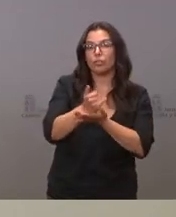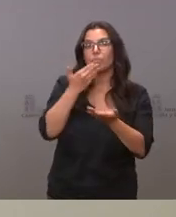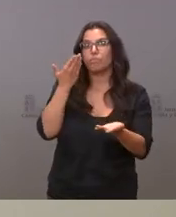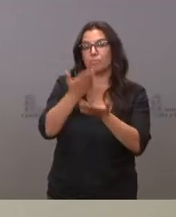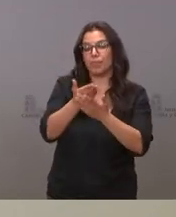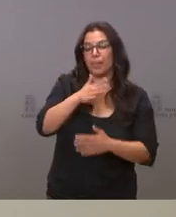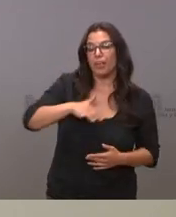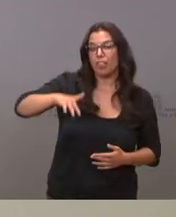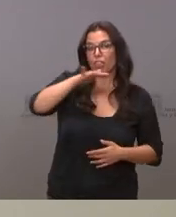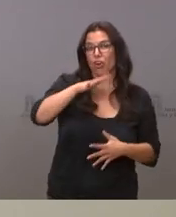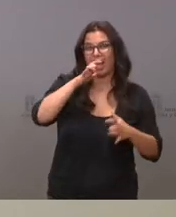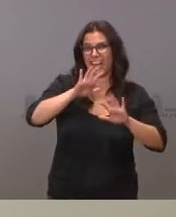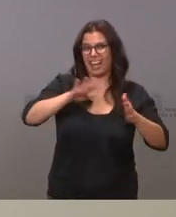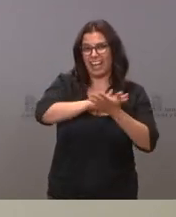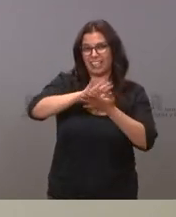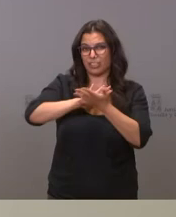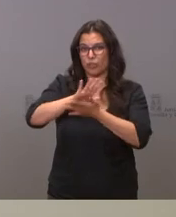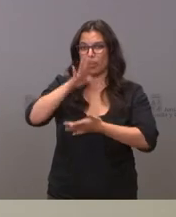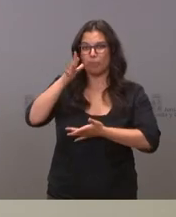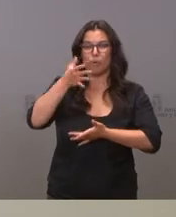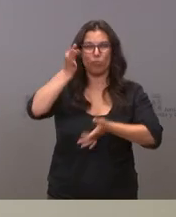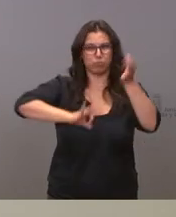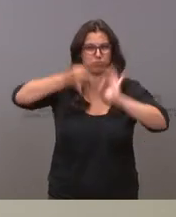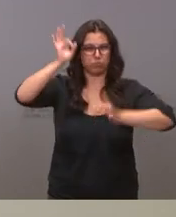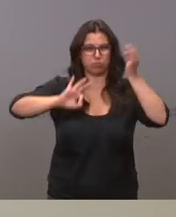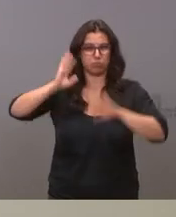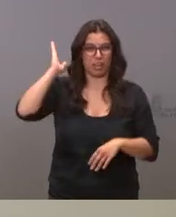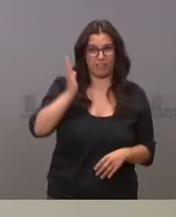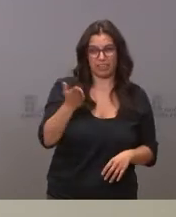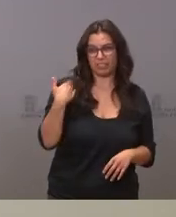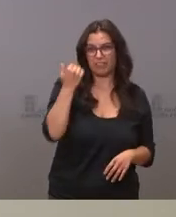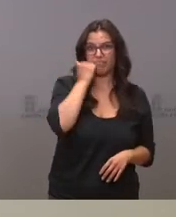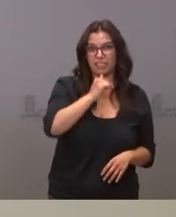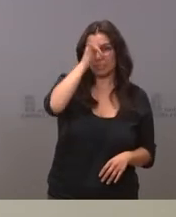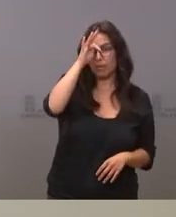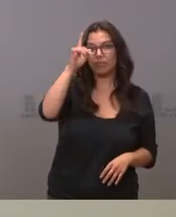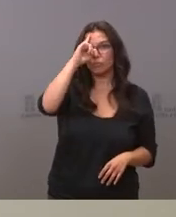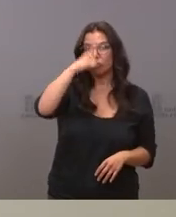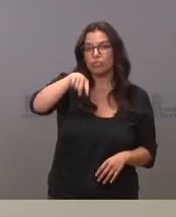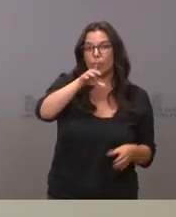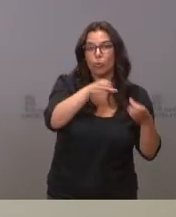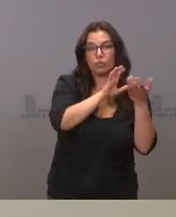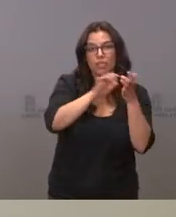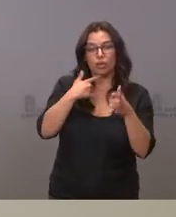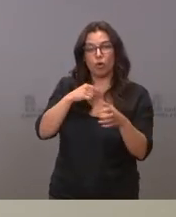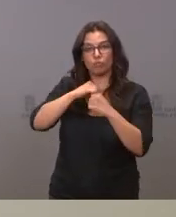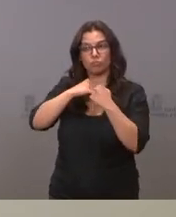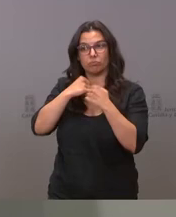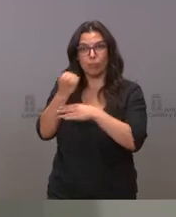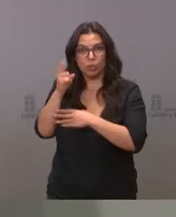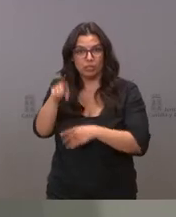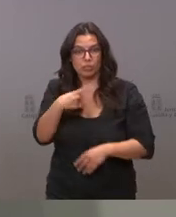zonas catastróficas las zonas afectadas por el pedrisco el fin de semana no sé si la Junta respalda esta petición muchas gracias